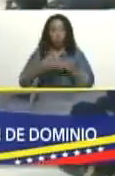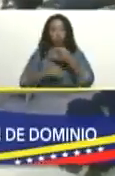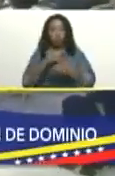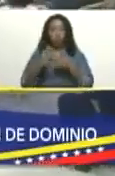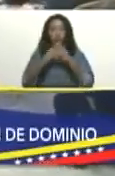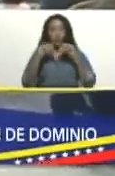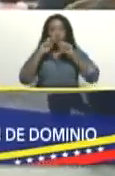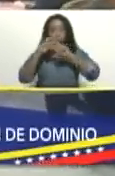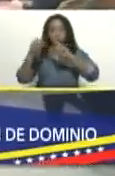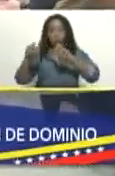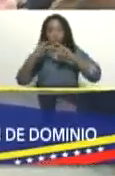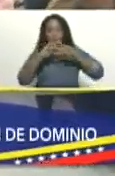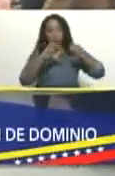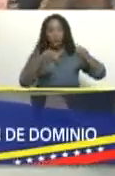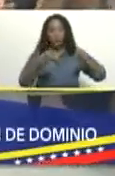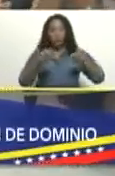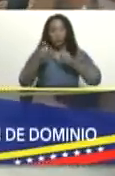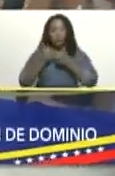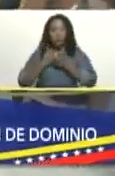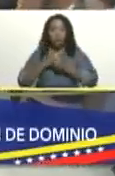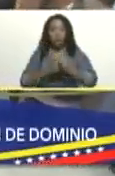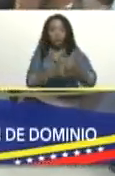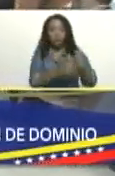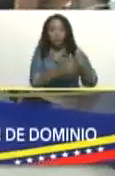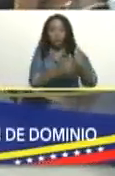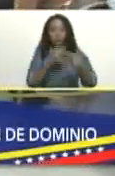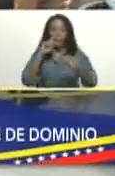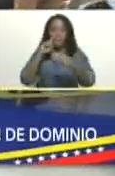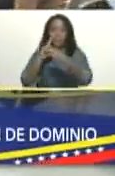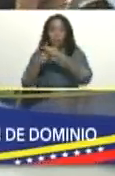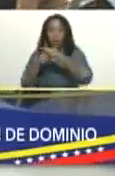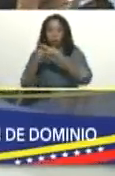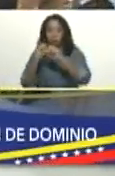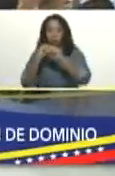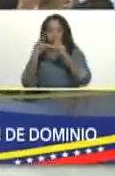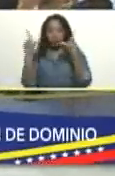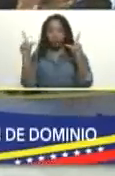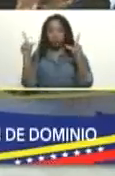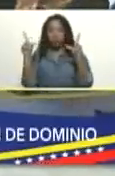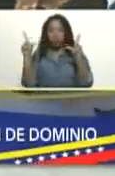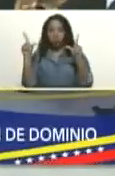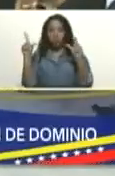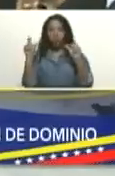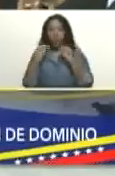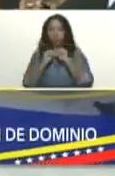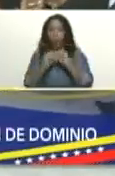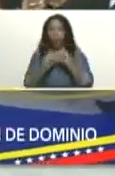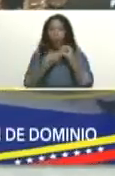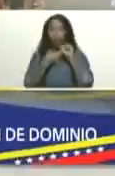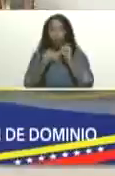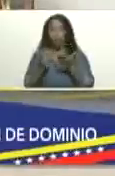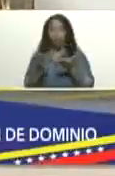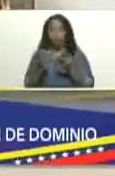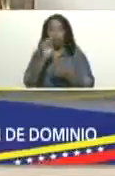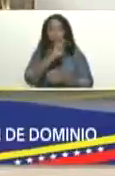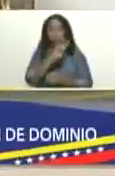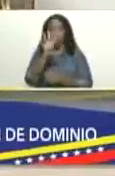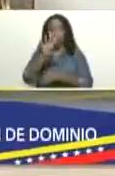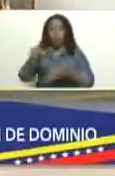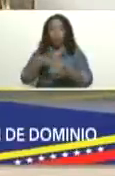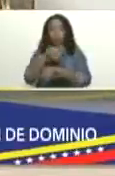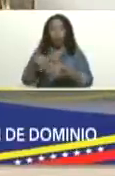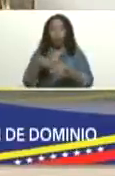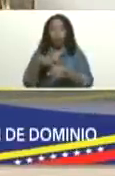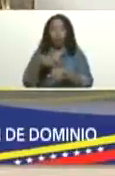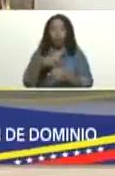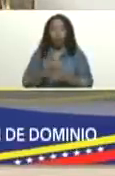las investigaciones los seguimientos los descubrimientos y siguen 24 horas al día sin